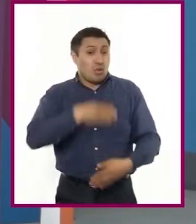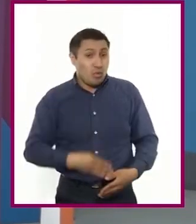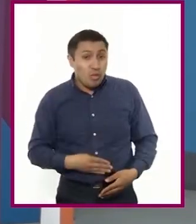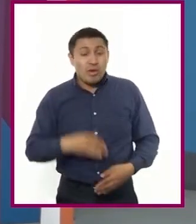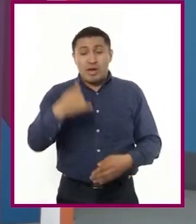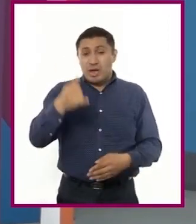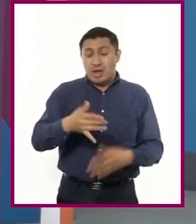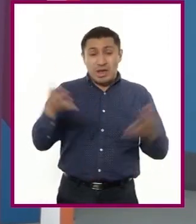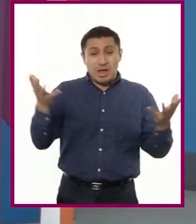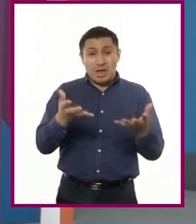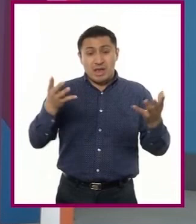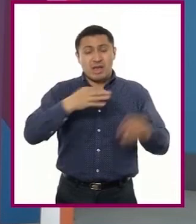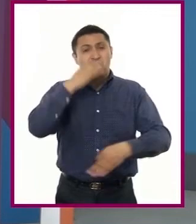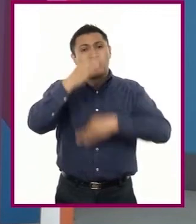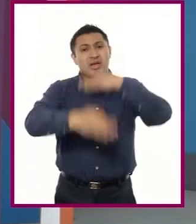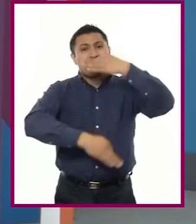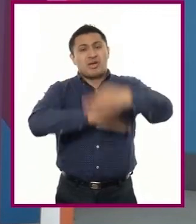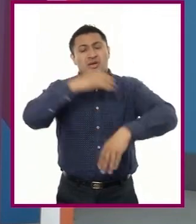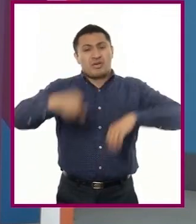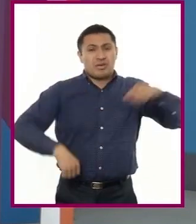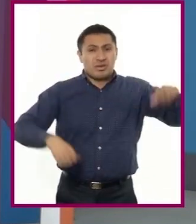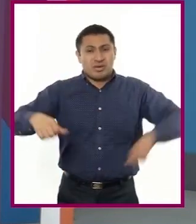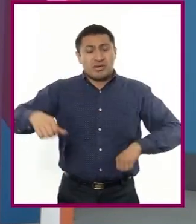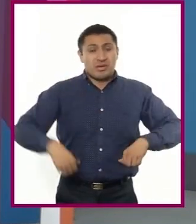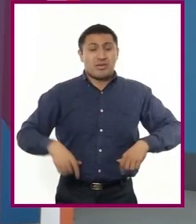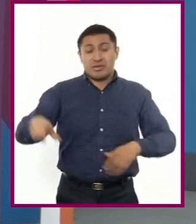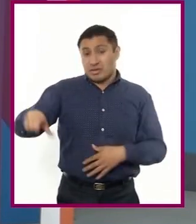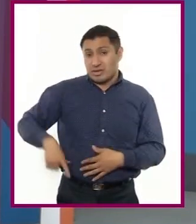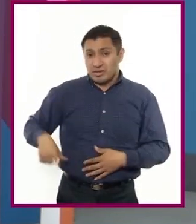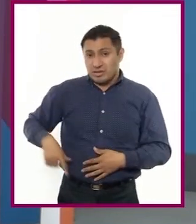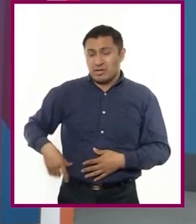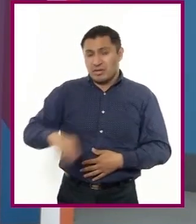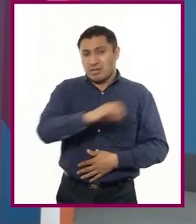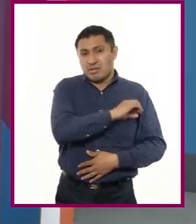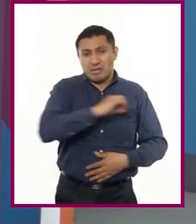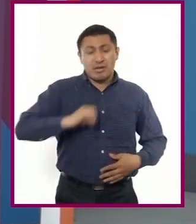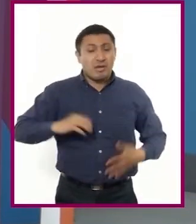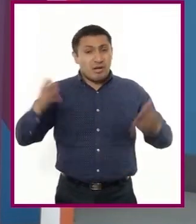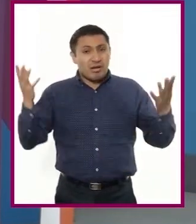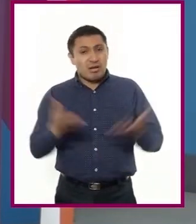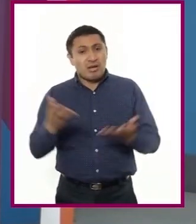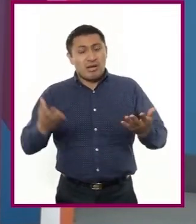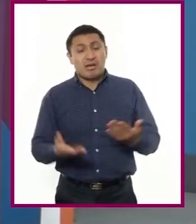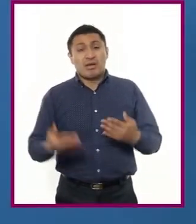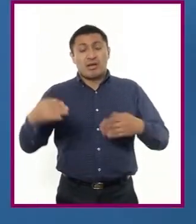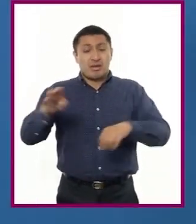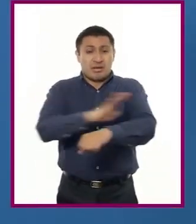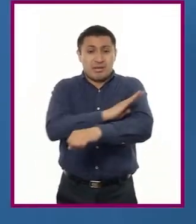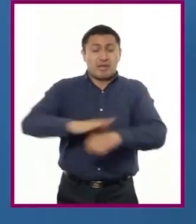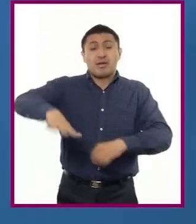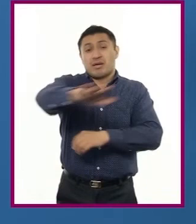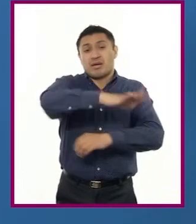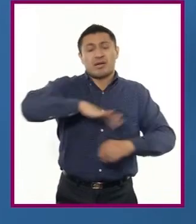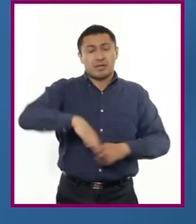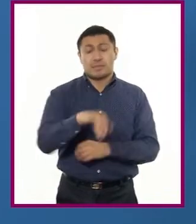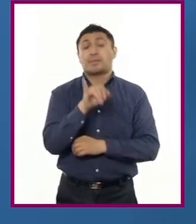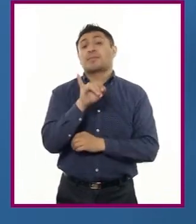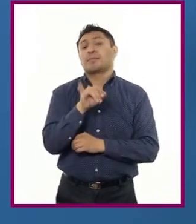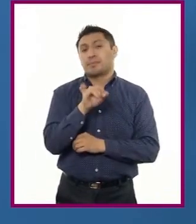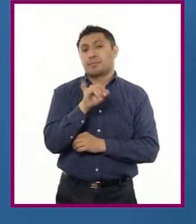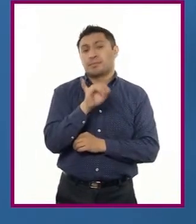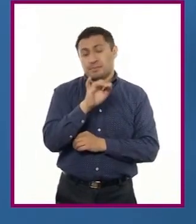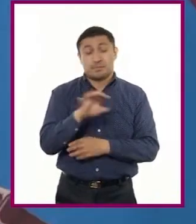y realizando todas las tareas que el Estado está obligado a realizar en beneficio del pueblo. Así es, maestra.